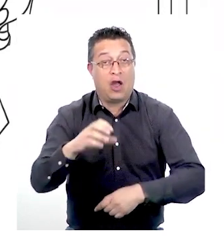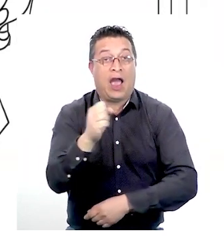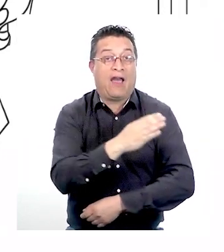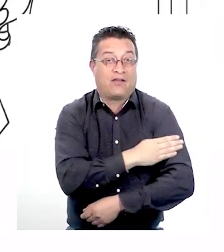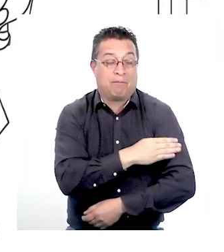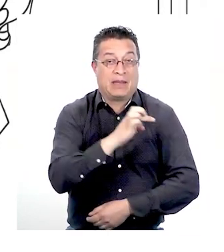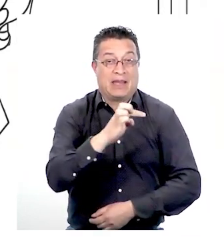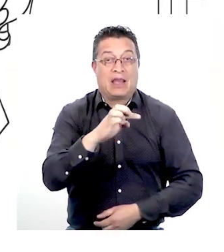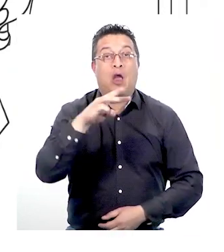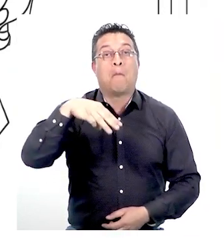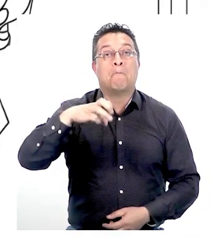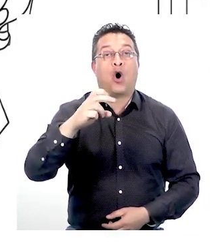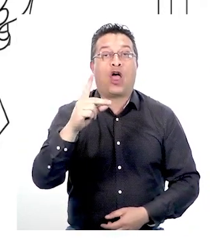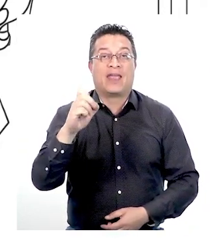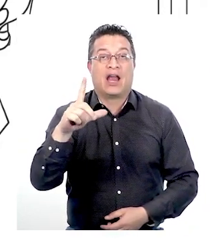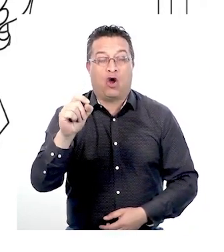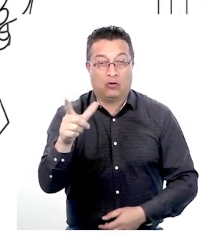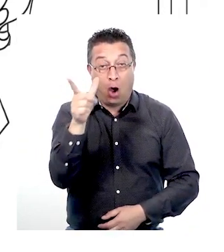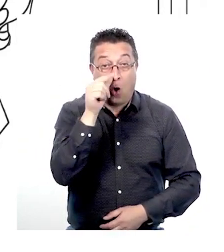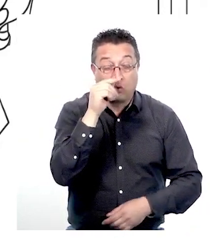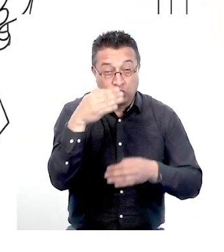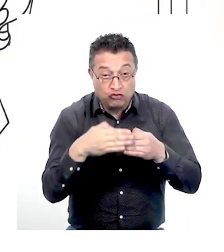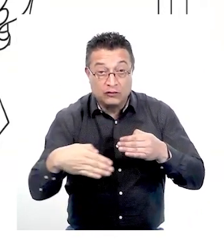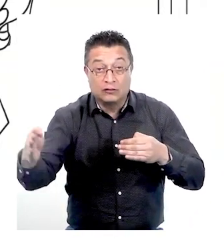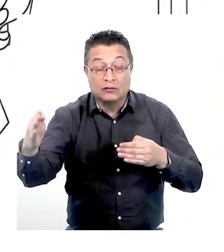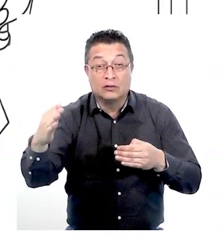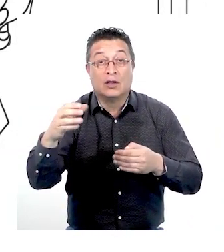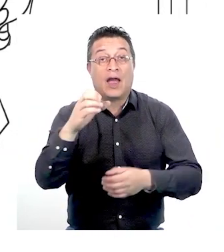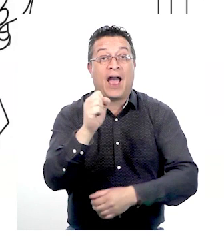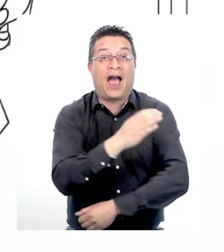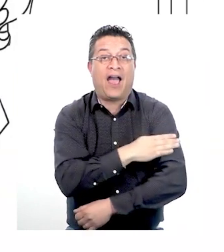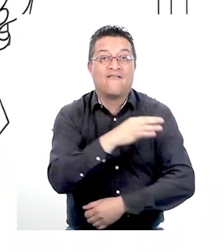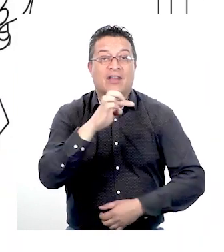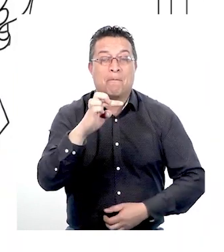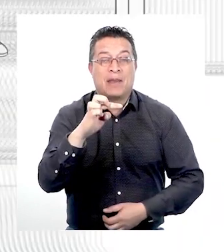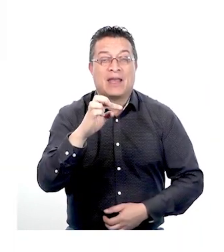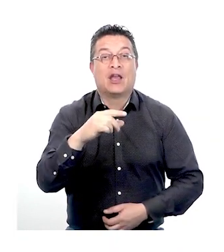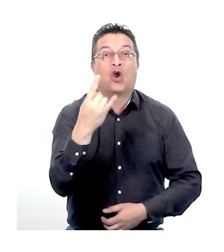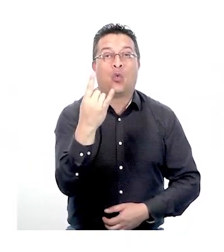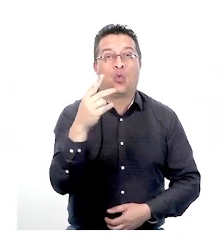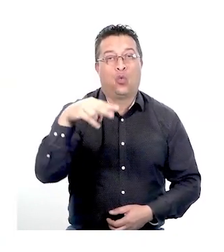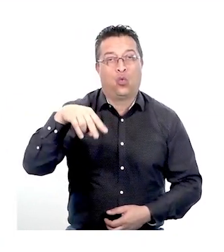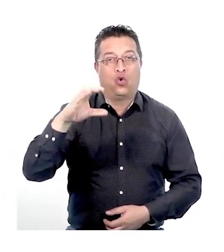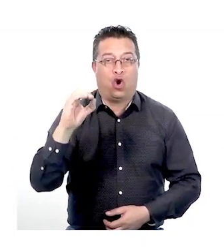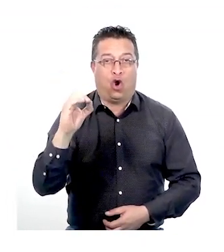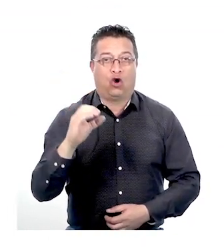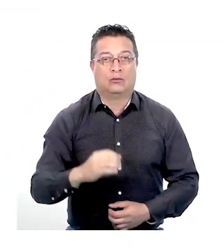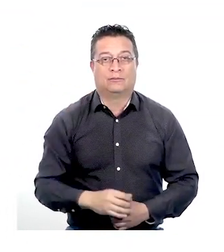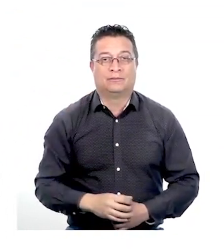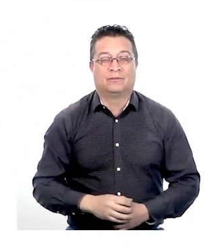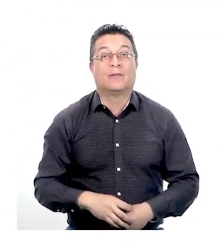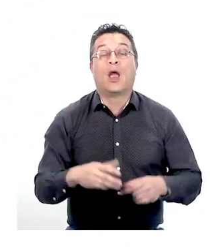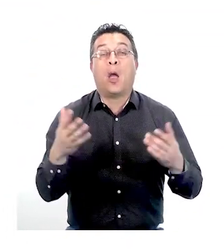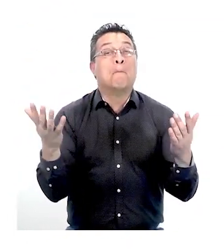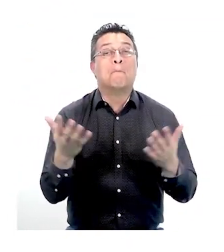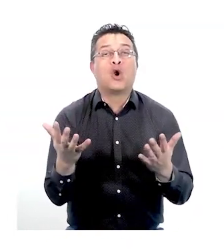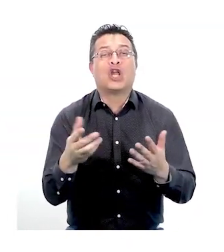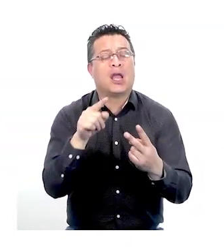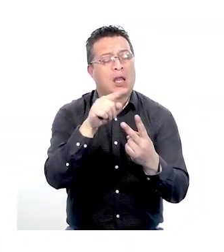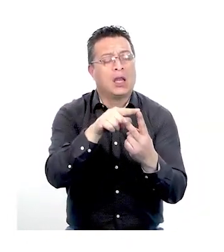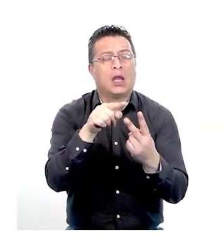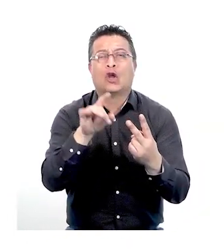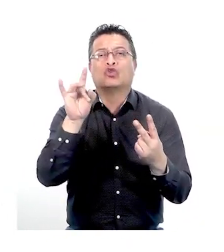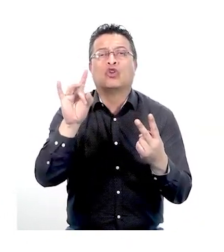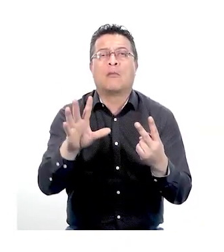AFP modelo. Desde octubre será AFP 1. ¿Por qué estas